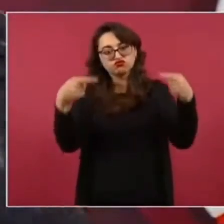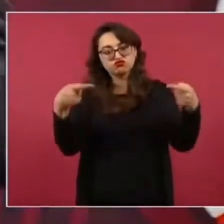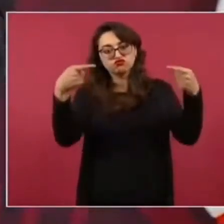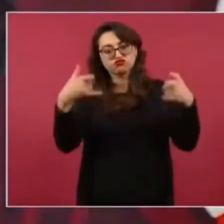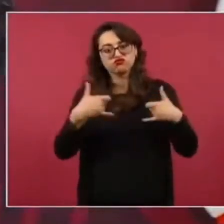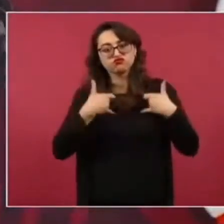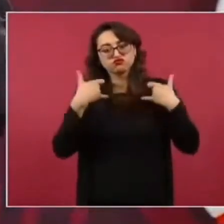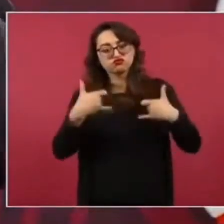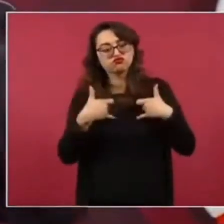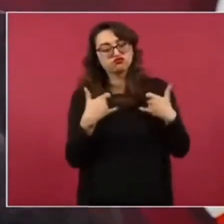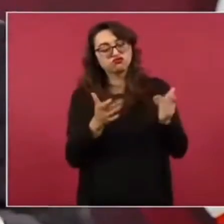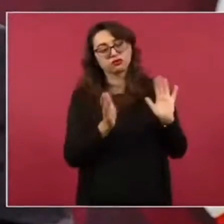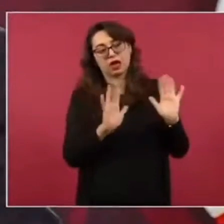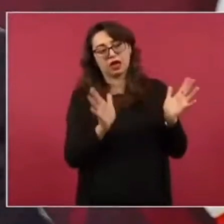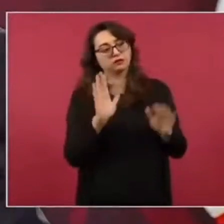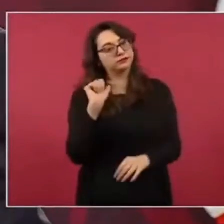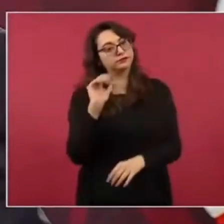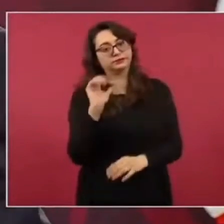y se van solos,